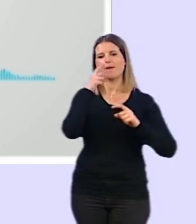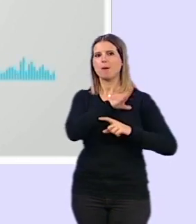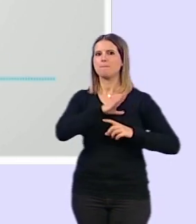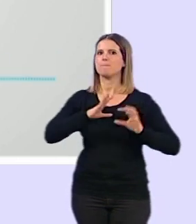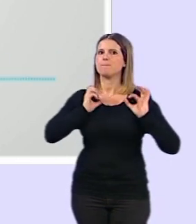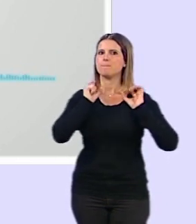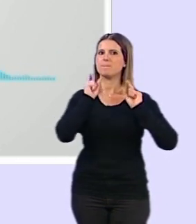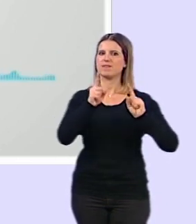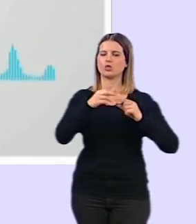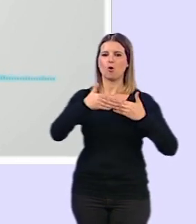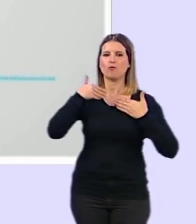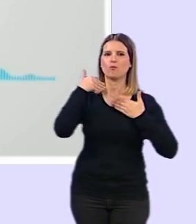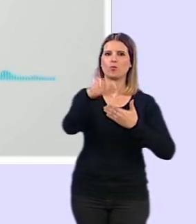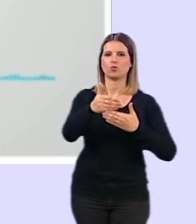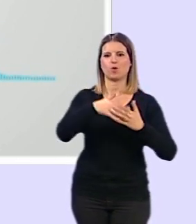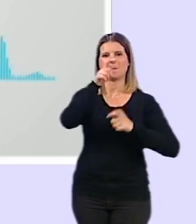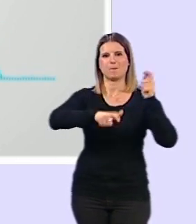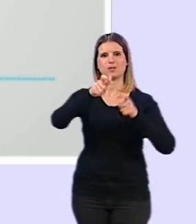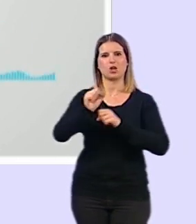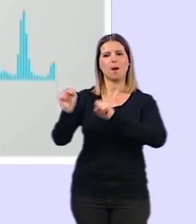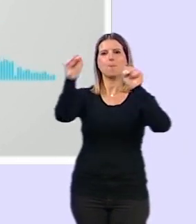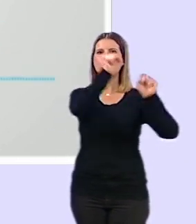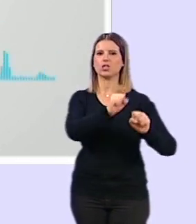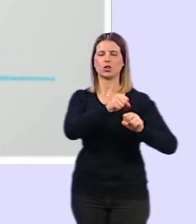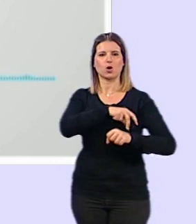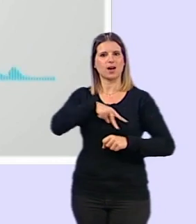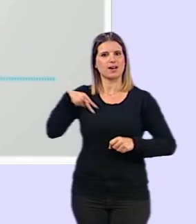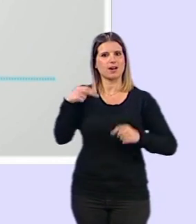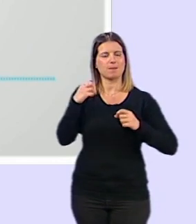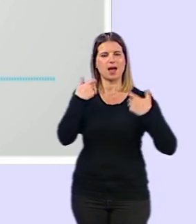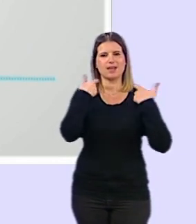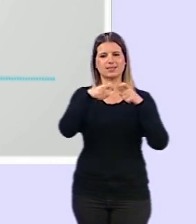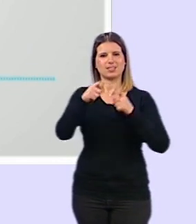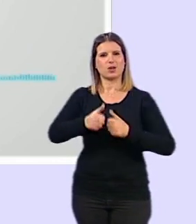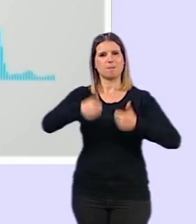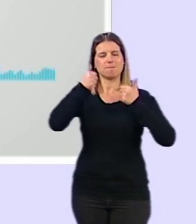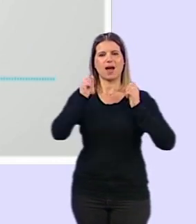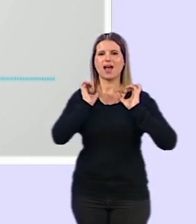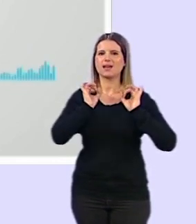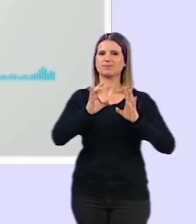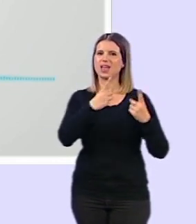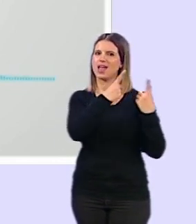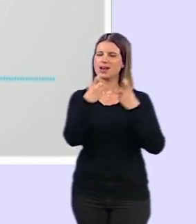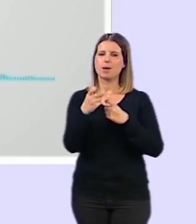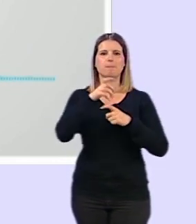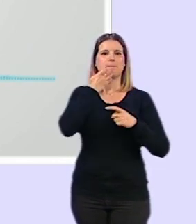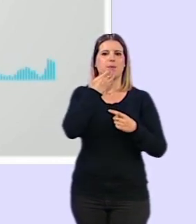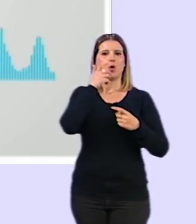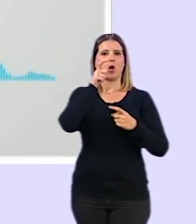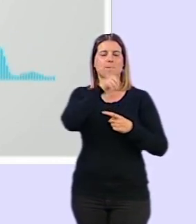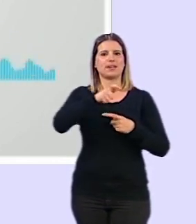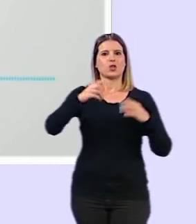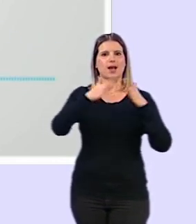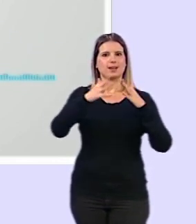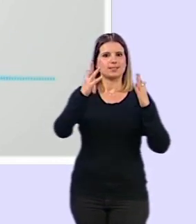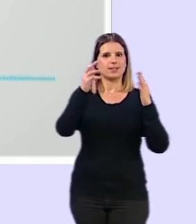previendo la protección de la población en general, de los sectores más vulnerables, de la gente sin hogar, de la gente que